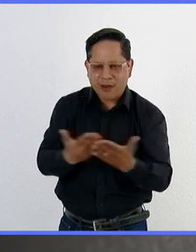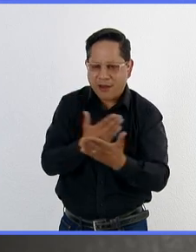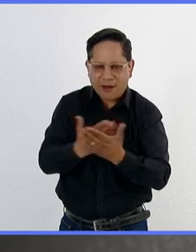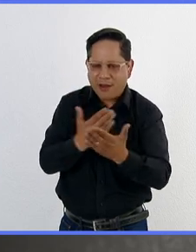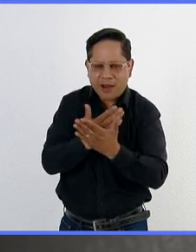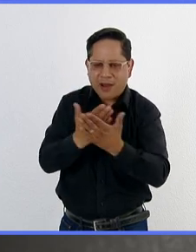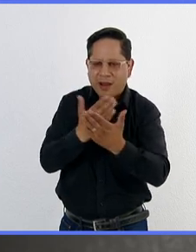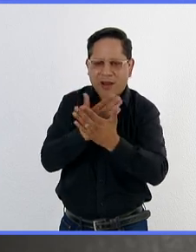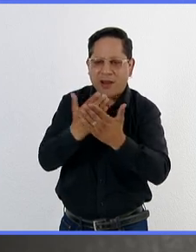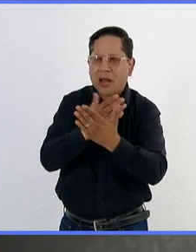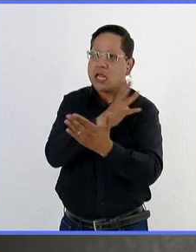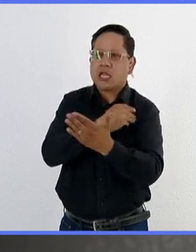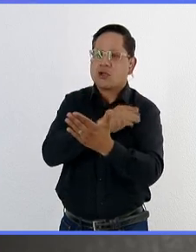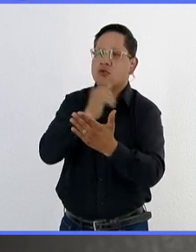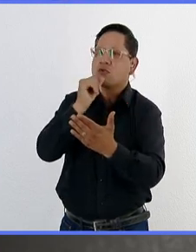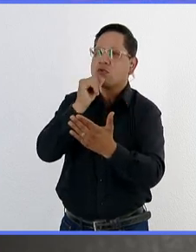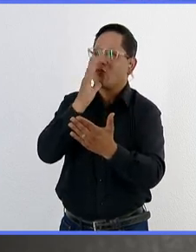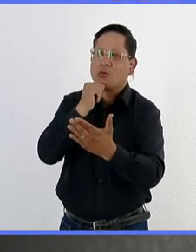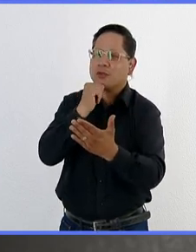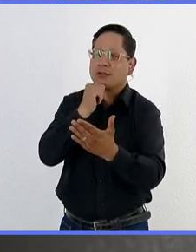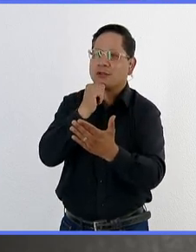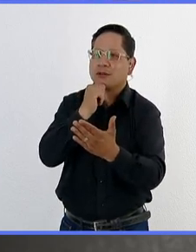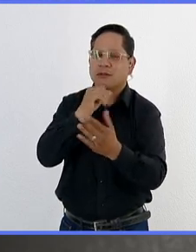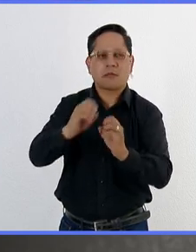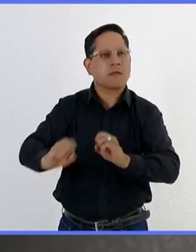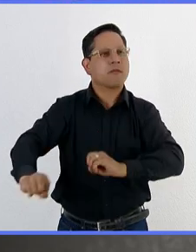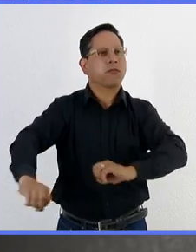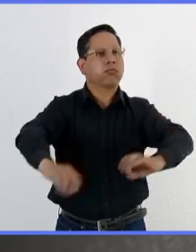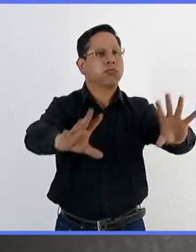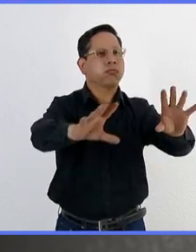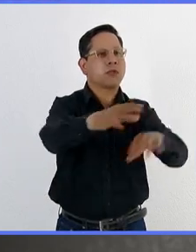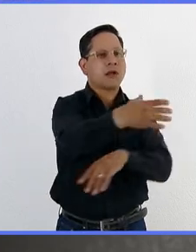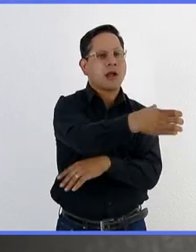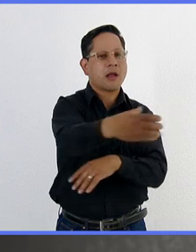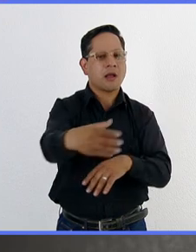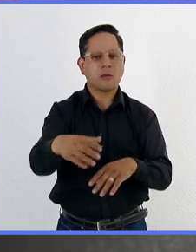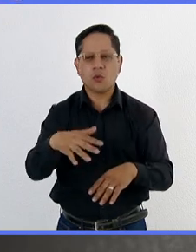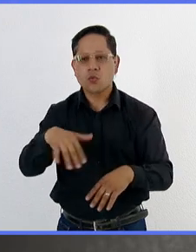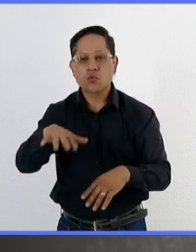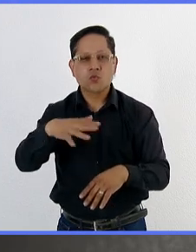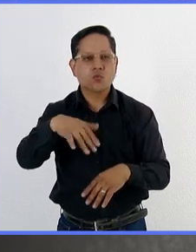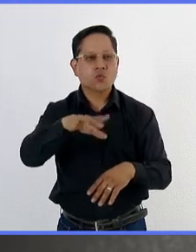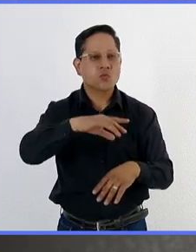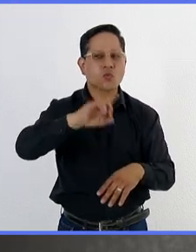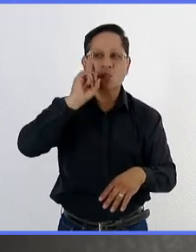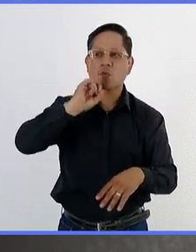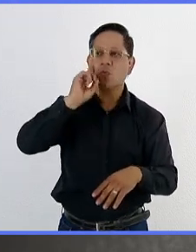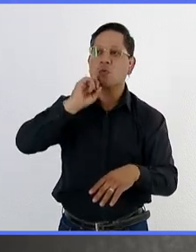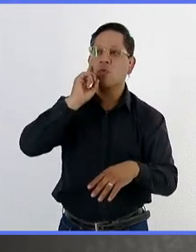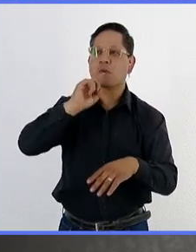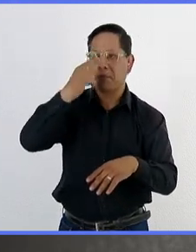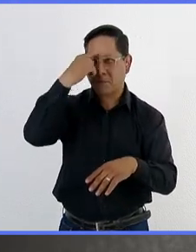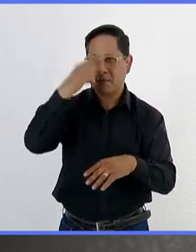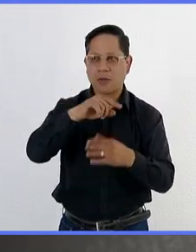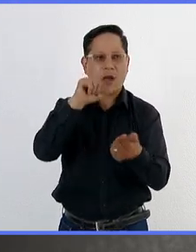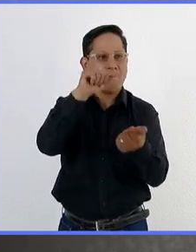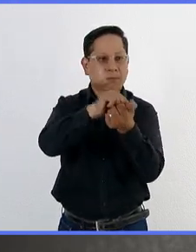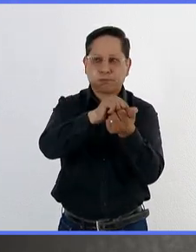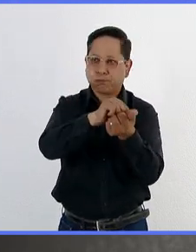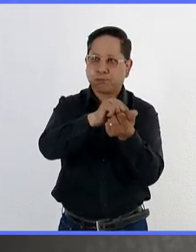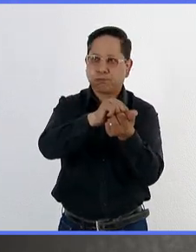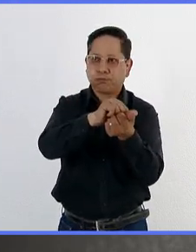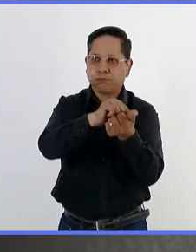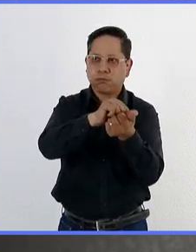estériles los liberemos en campo y en campo busquen a una hembra para que copulen.